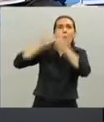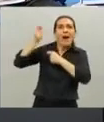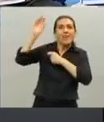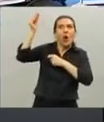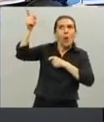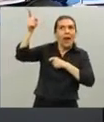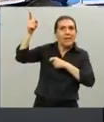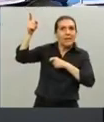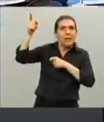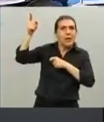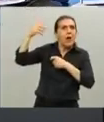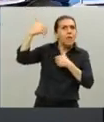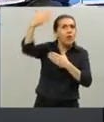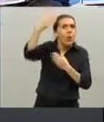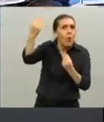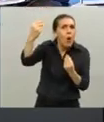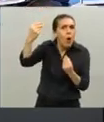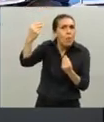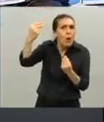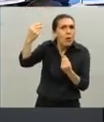imagina usted ese futuro?